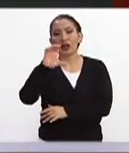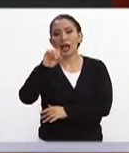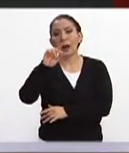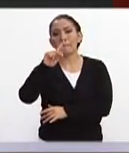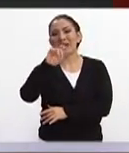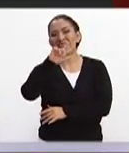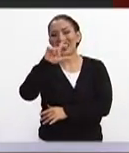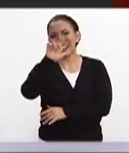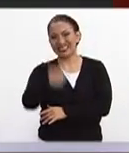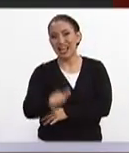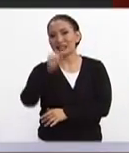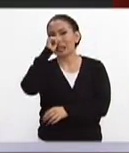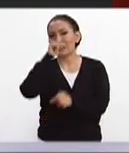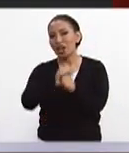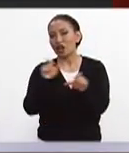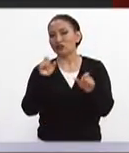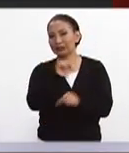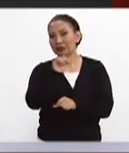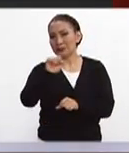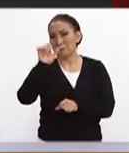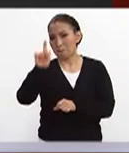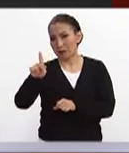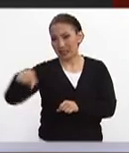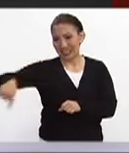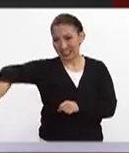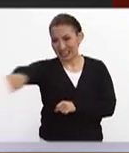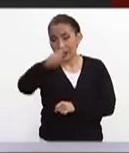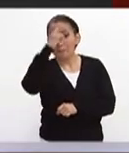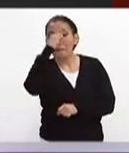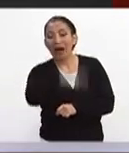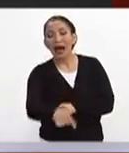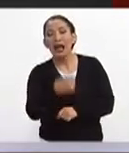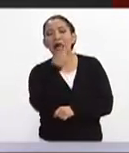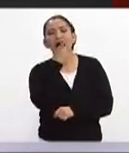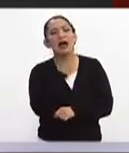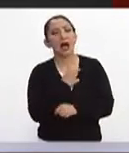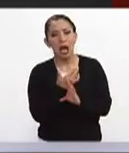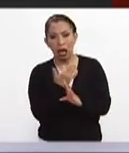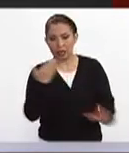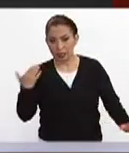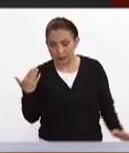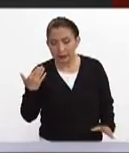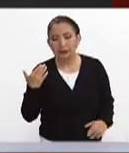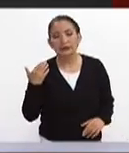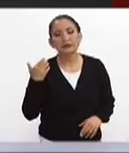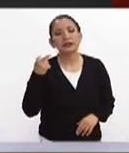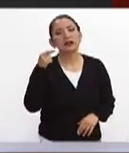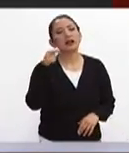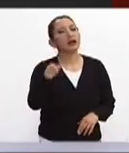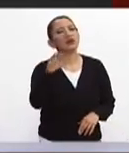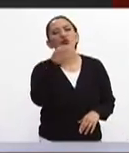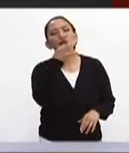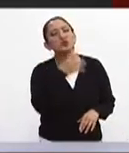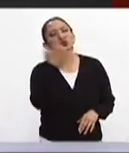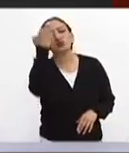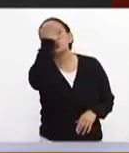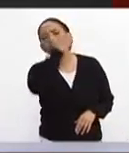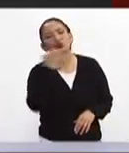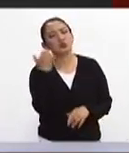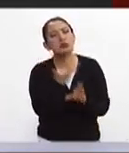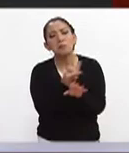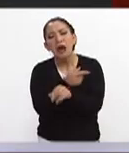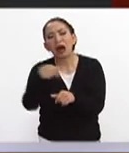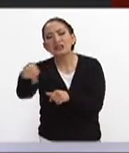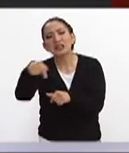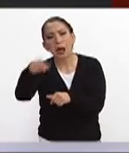secretario de Seguridad Pública, para que nos diga, Alberto, muy buenos días. Antes que nada, nos des un balance de cómo